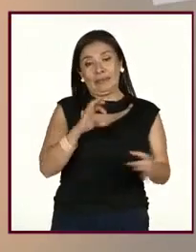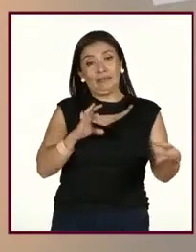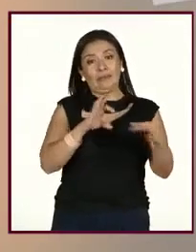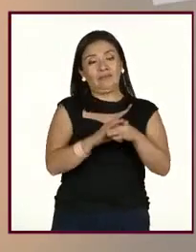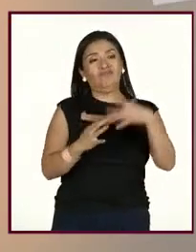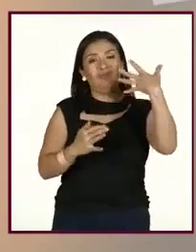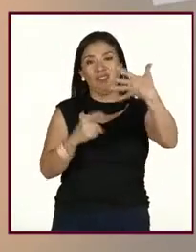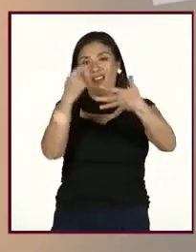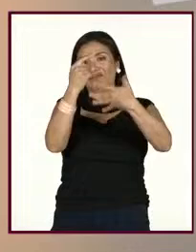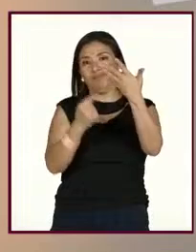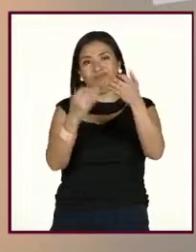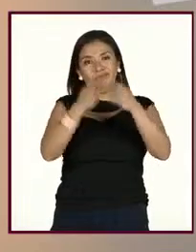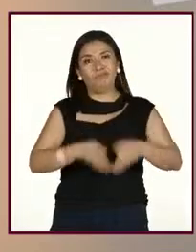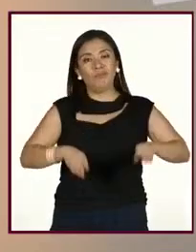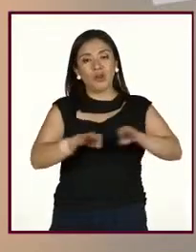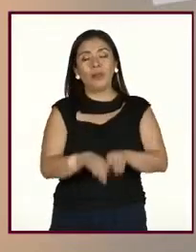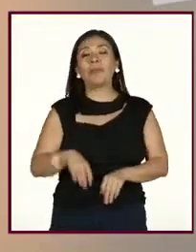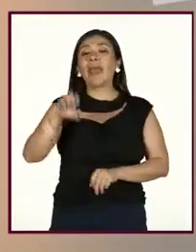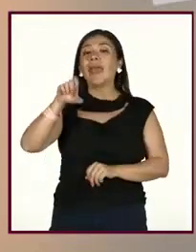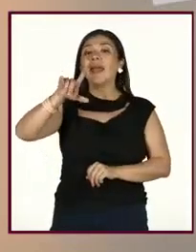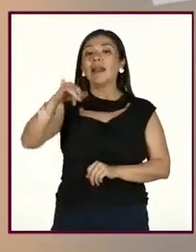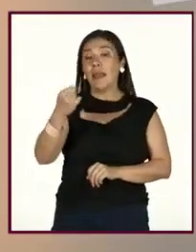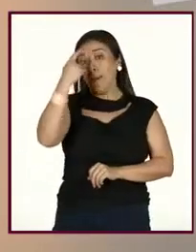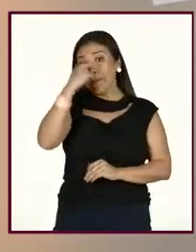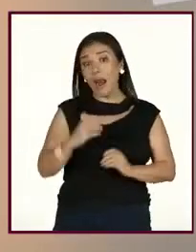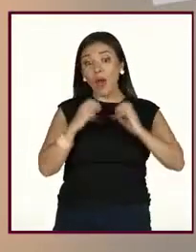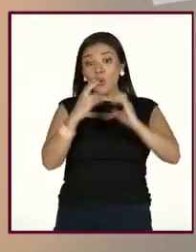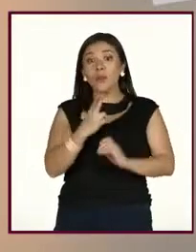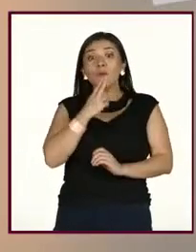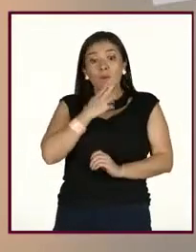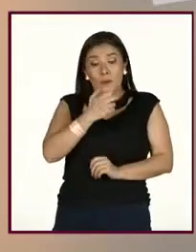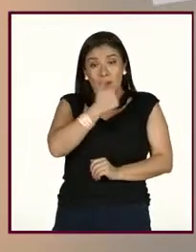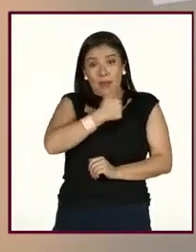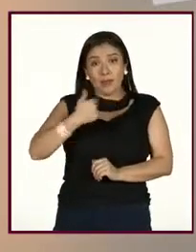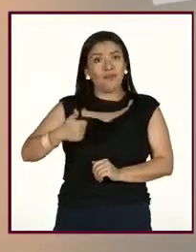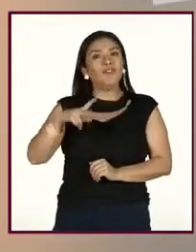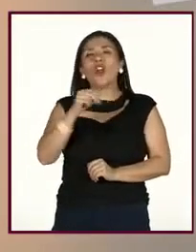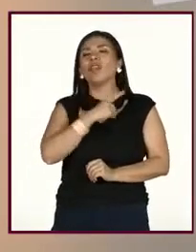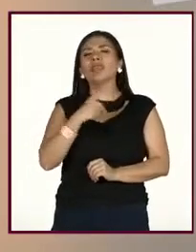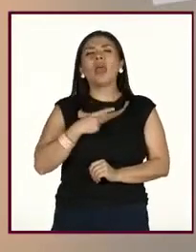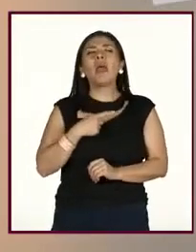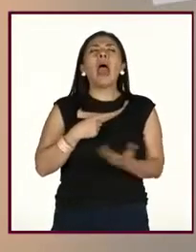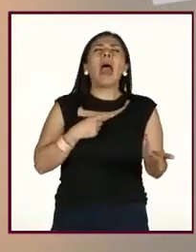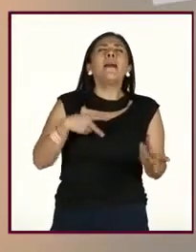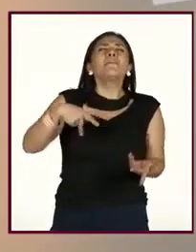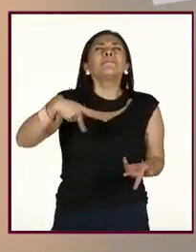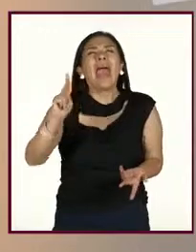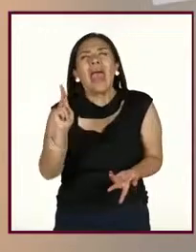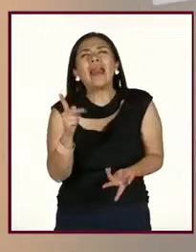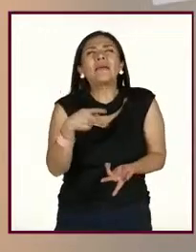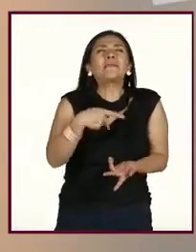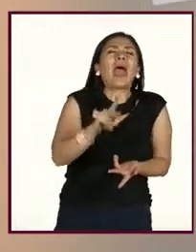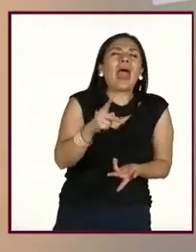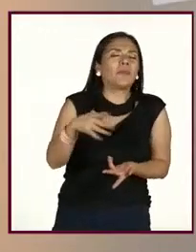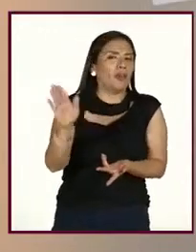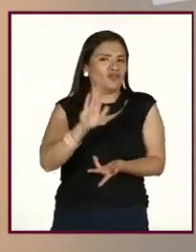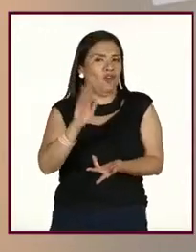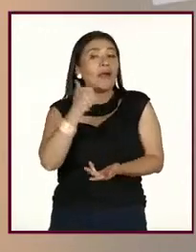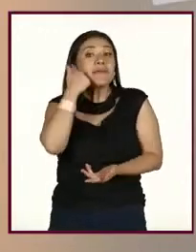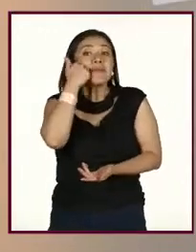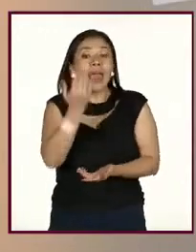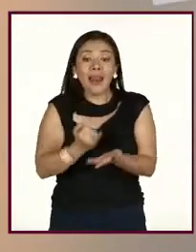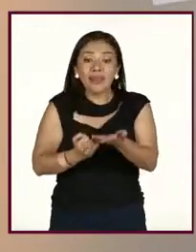cinco principios. Eli Pérez, para el autocuidado no debe de haber pretextos. La actitud y disposición serán necesarias. Querer